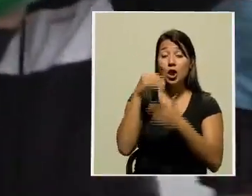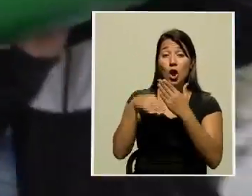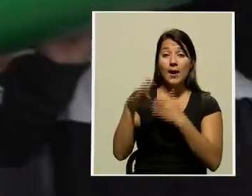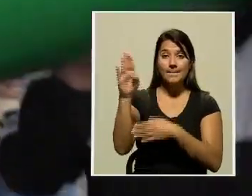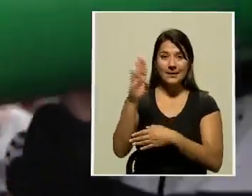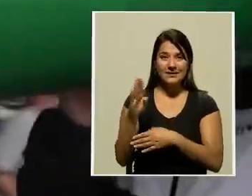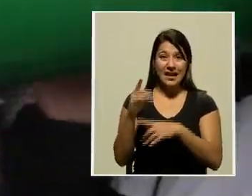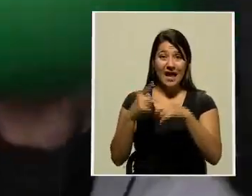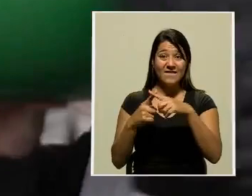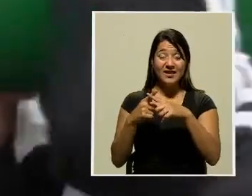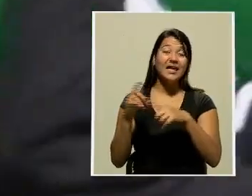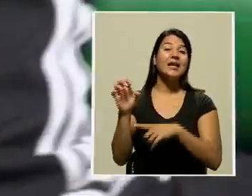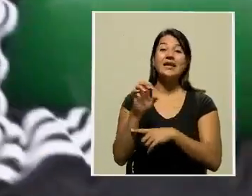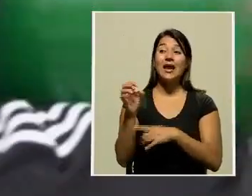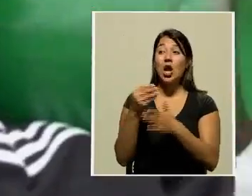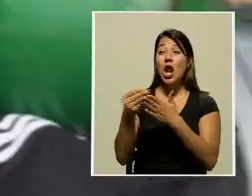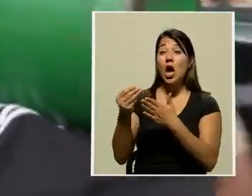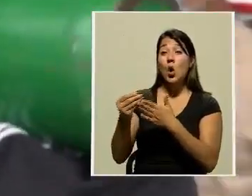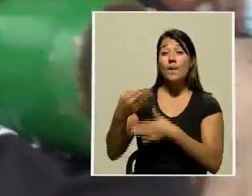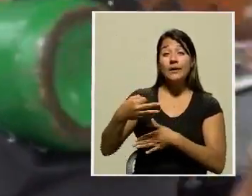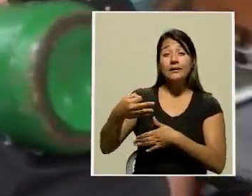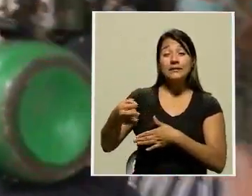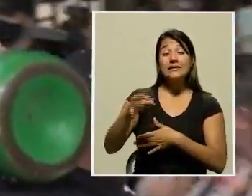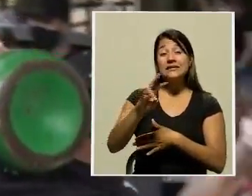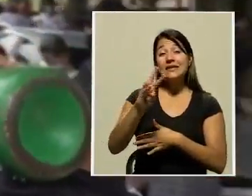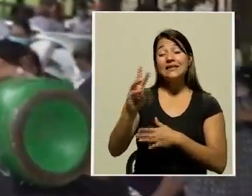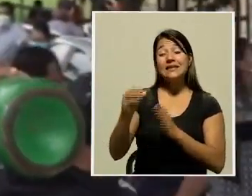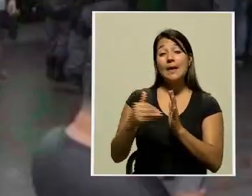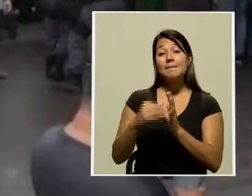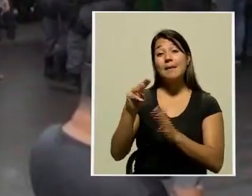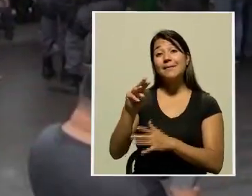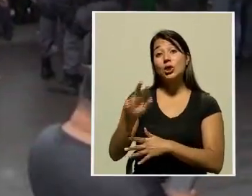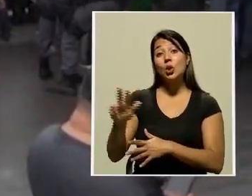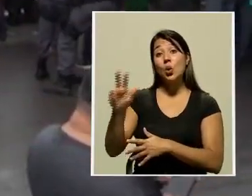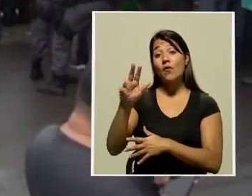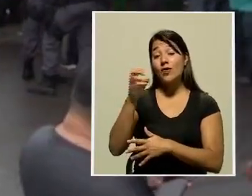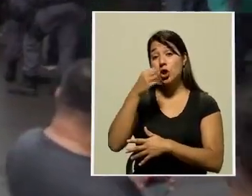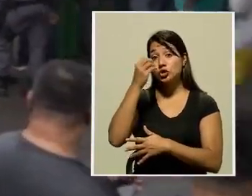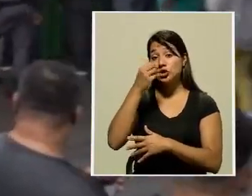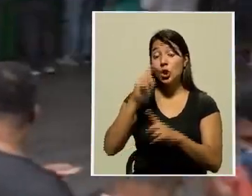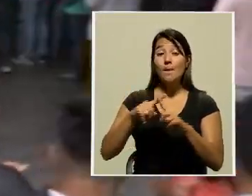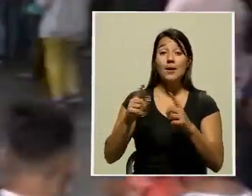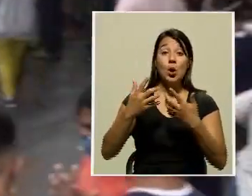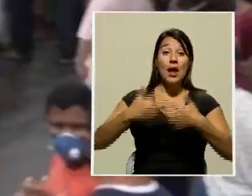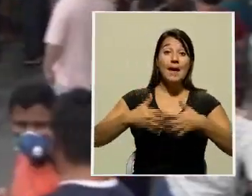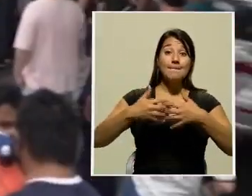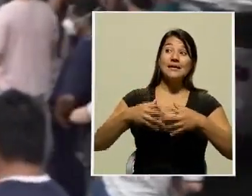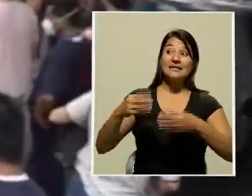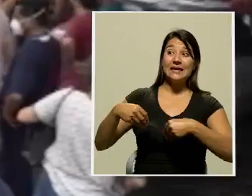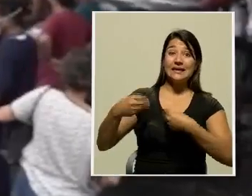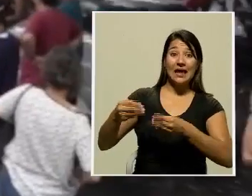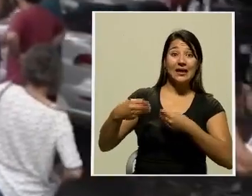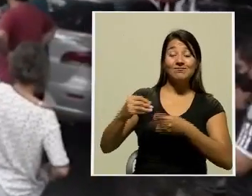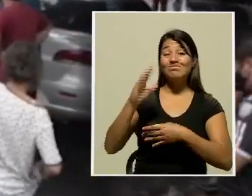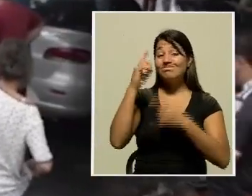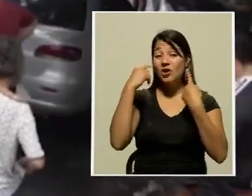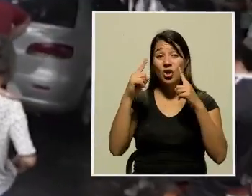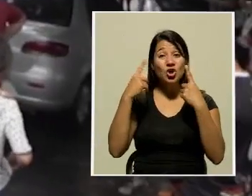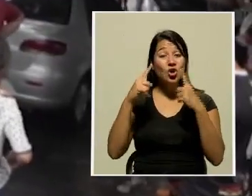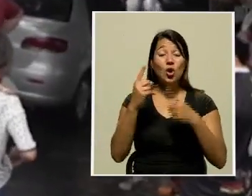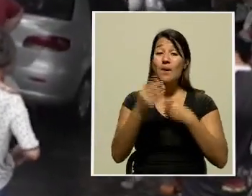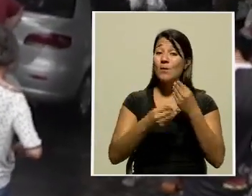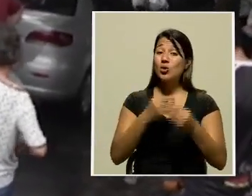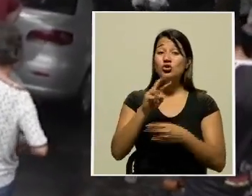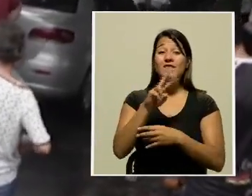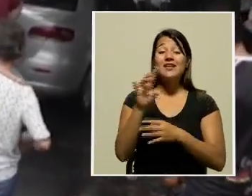mediados de enero, la demanda diaria rondaba los 76 mil metros cúbicos de oxígeno, pero las empresas proveedoras no conseguían producir más de 28